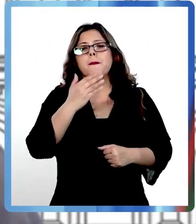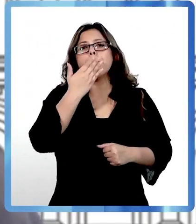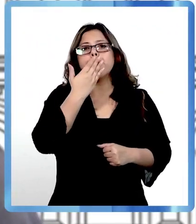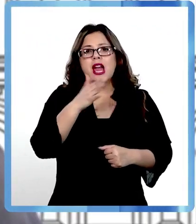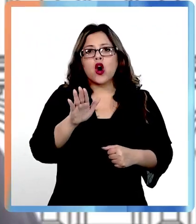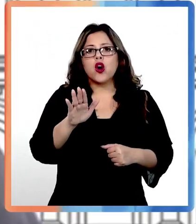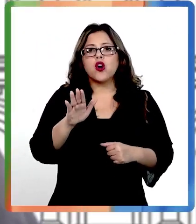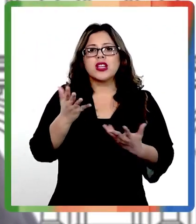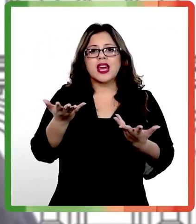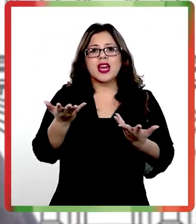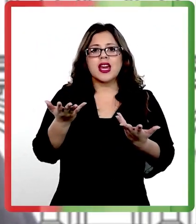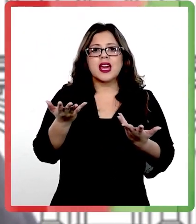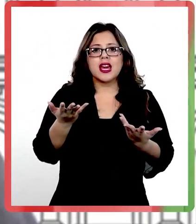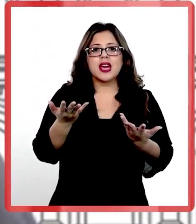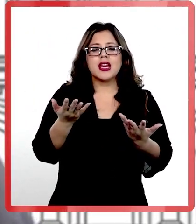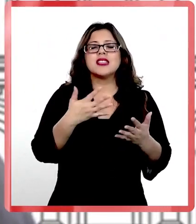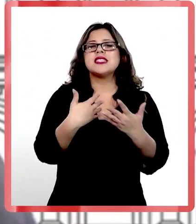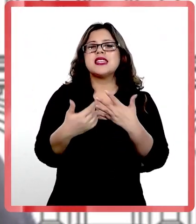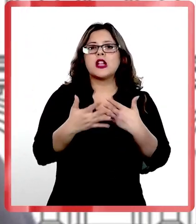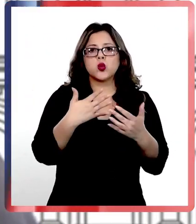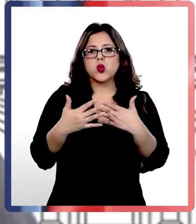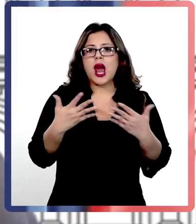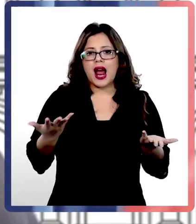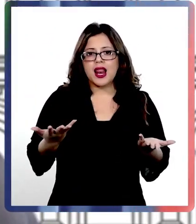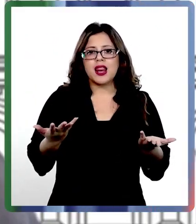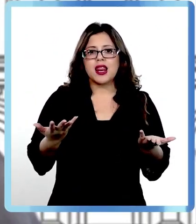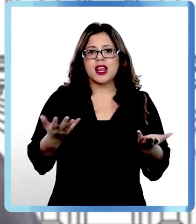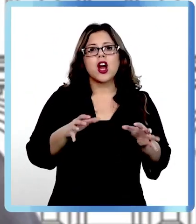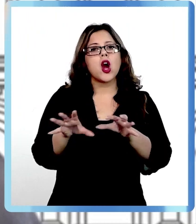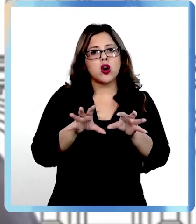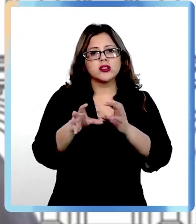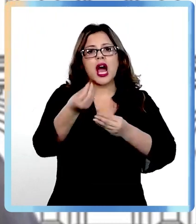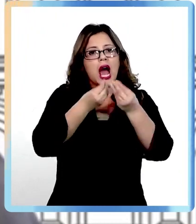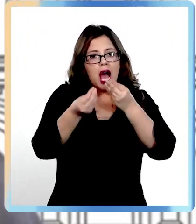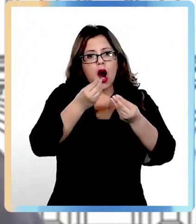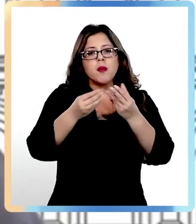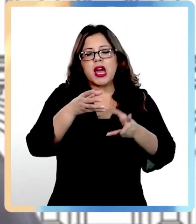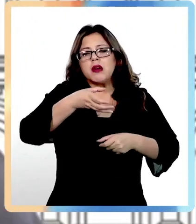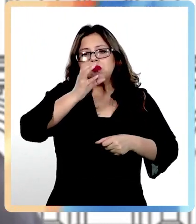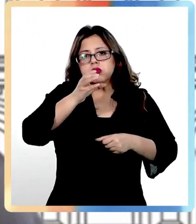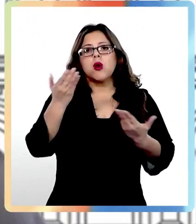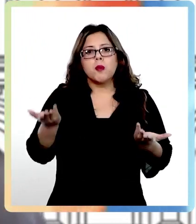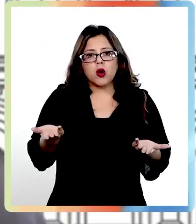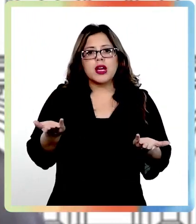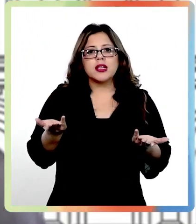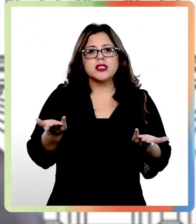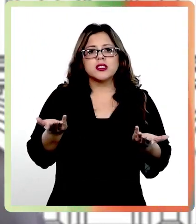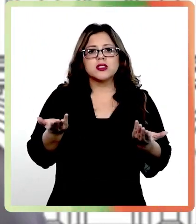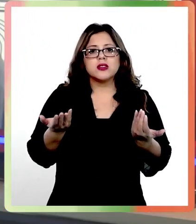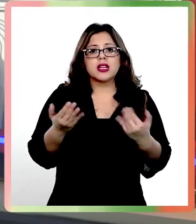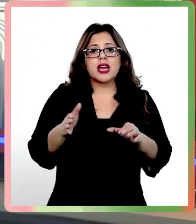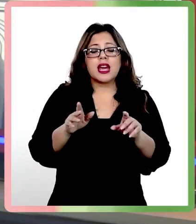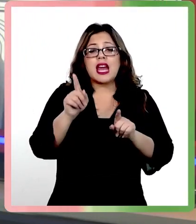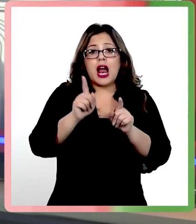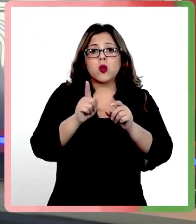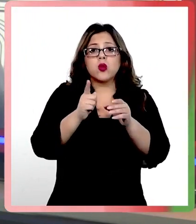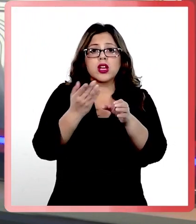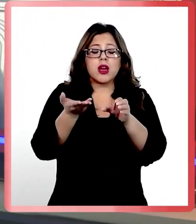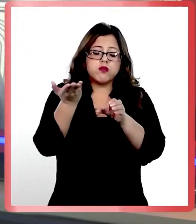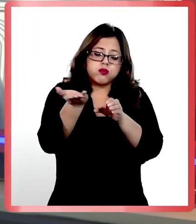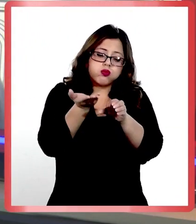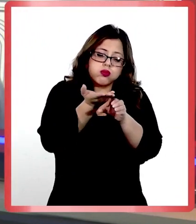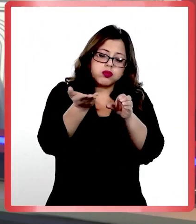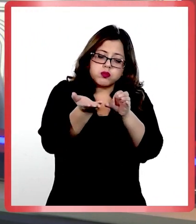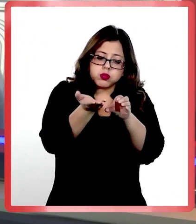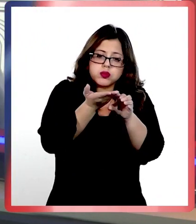no hay nada mejor que consumir los alimentos en su estado natural. Yo les sugiero, para eso están, se lavan y se comen, se